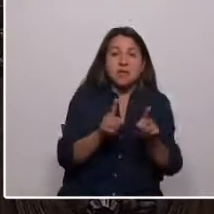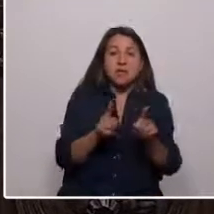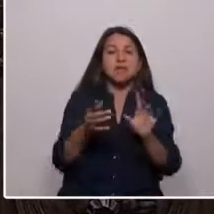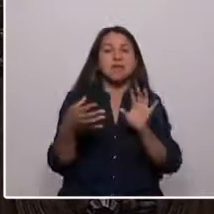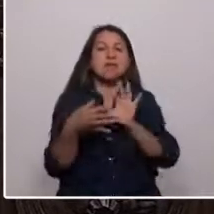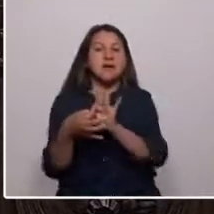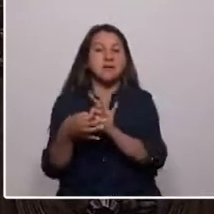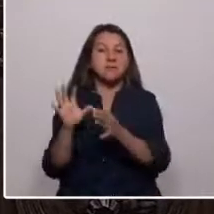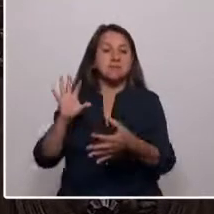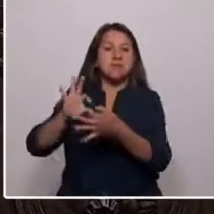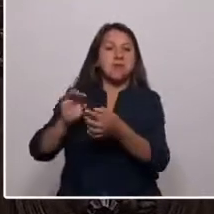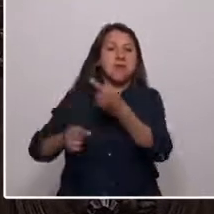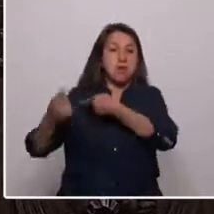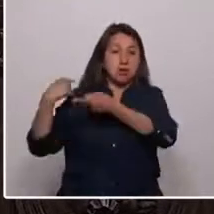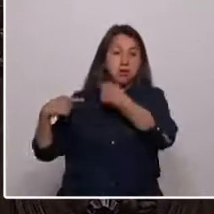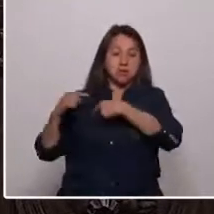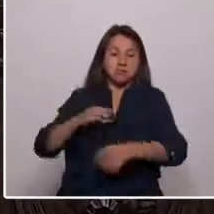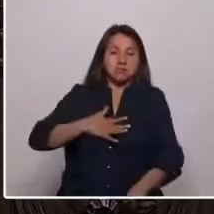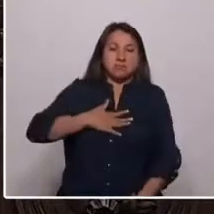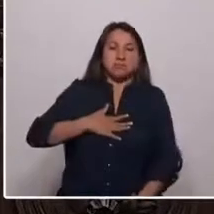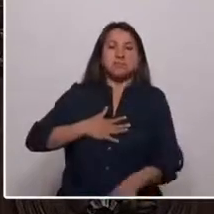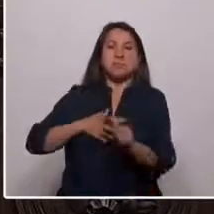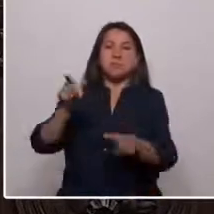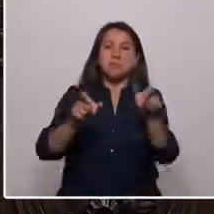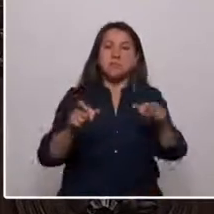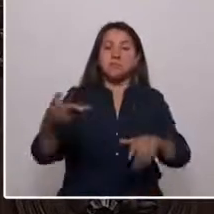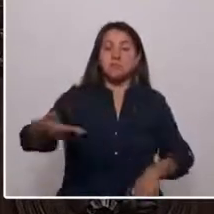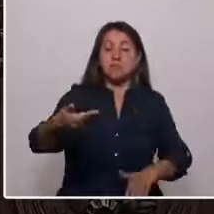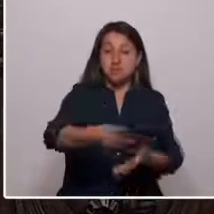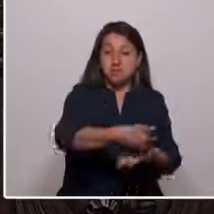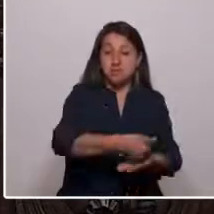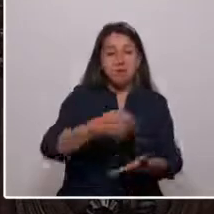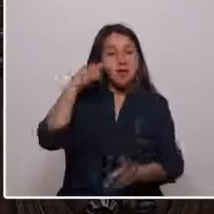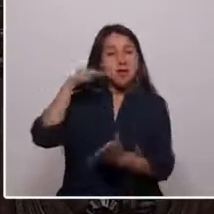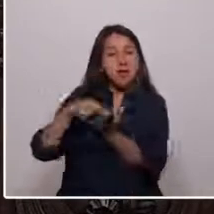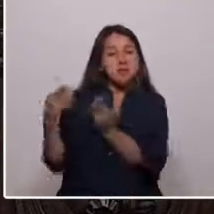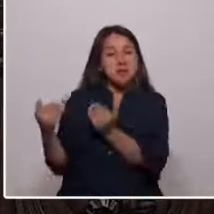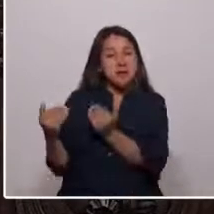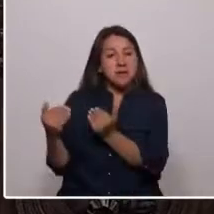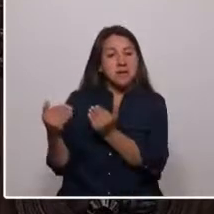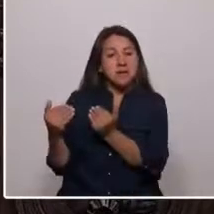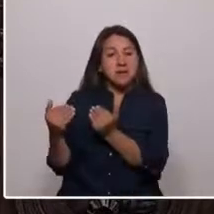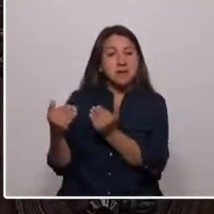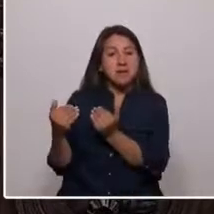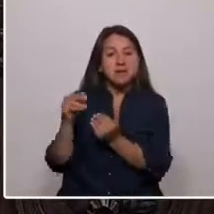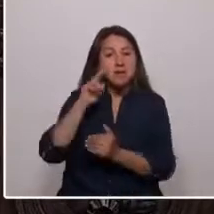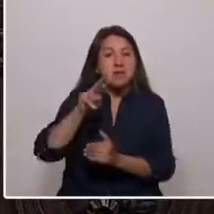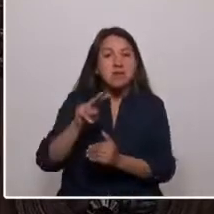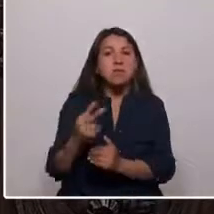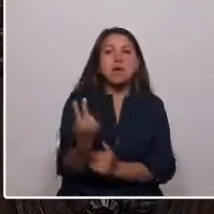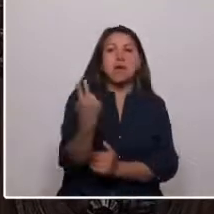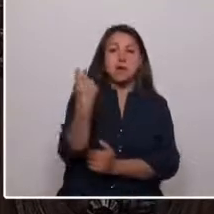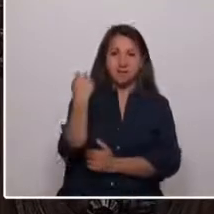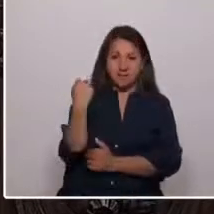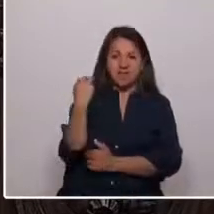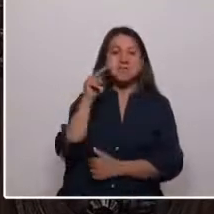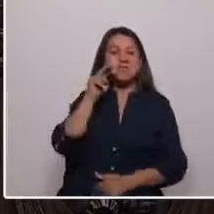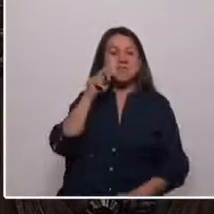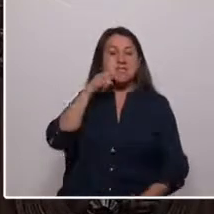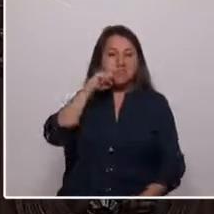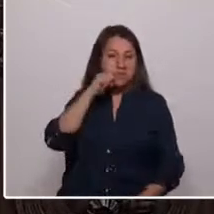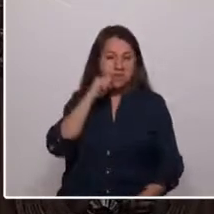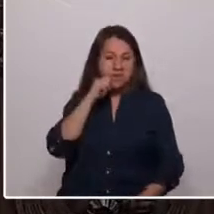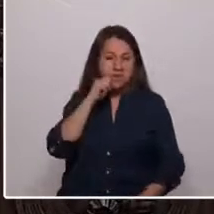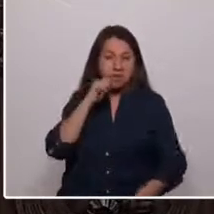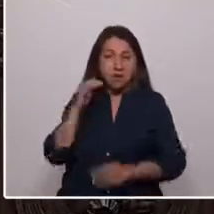y al sentir popular. Poner las esperanzas en una siembra sin mirar sus raíces es una siembra que no dará